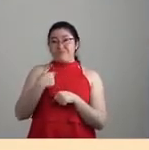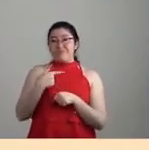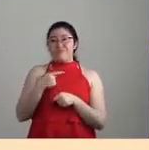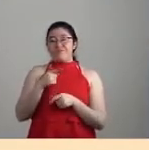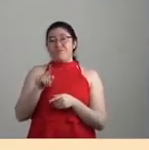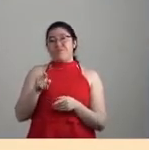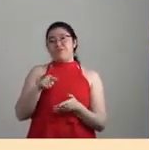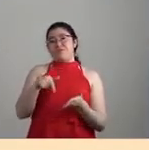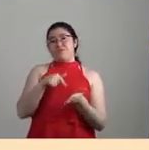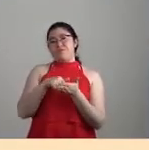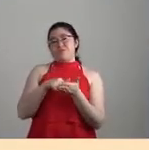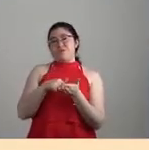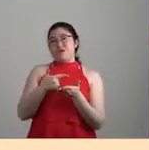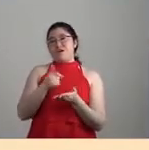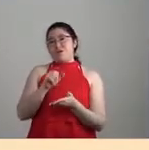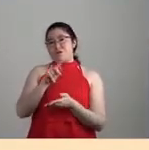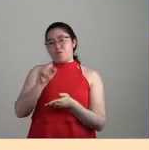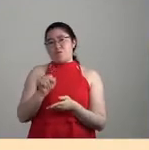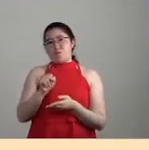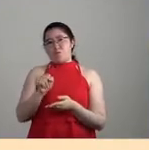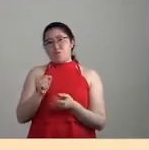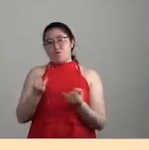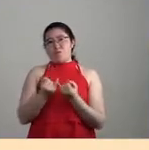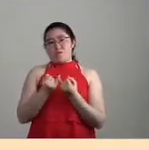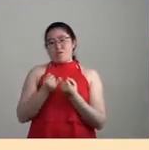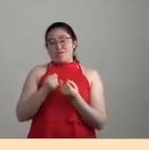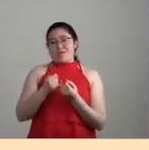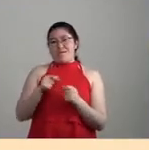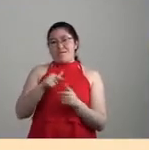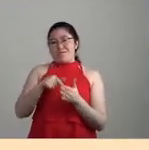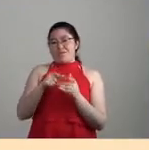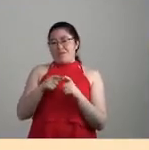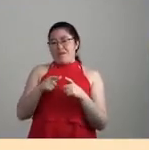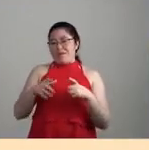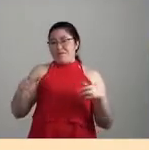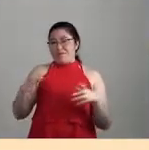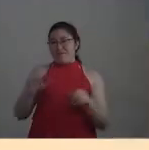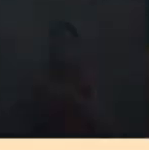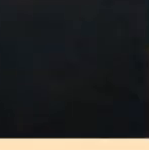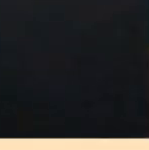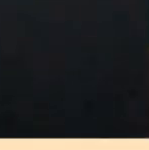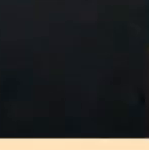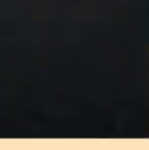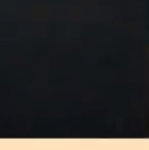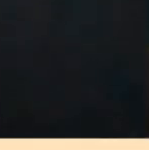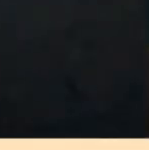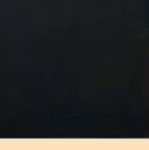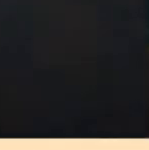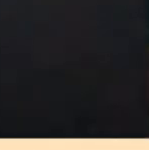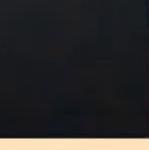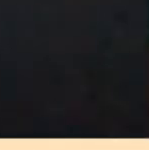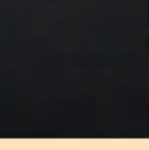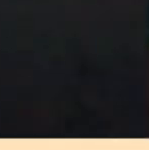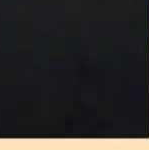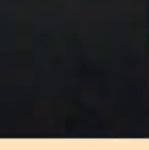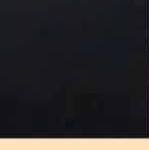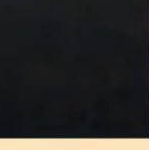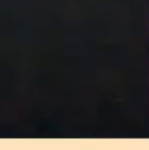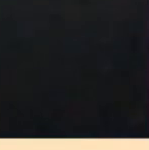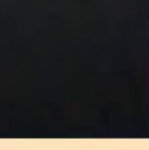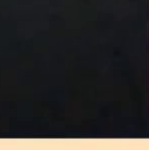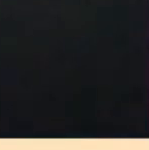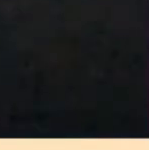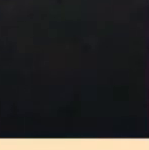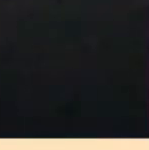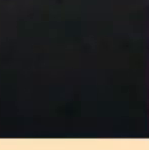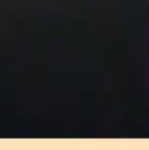Mato Grosso, en el Gran Chaco, en el Pantanal, y que están asociadas básicamente a este modelo de